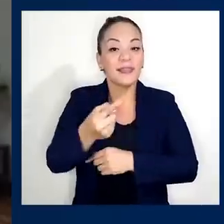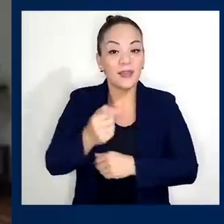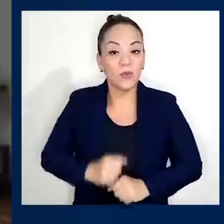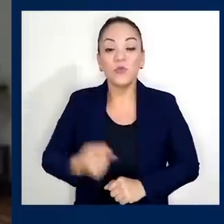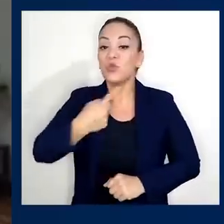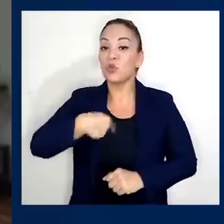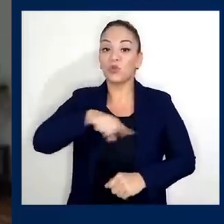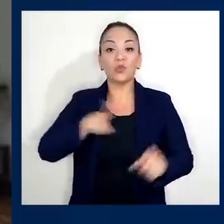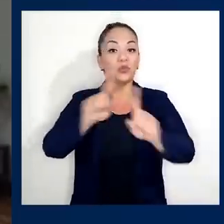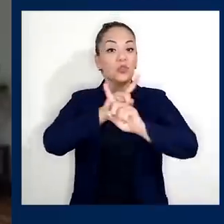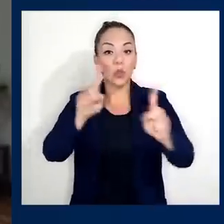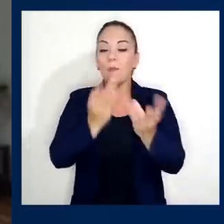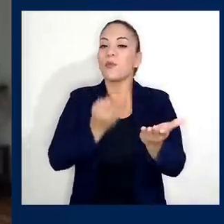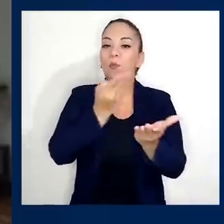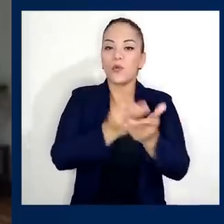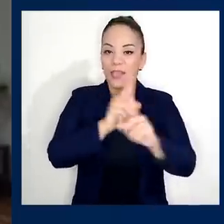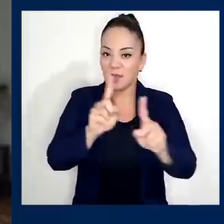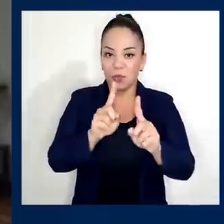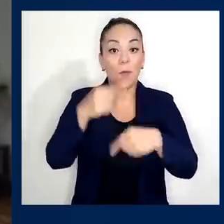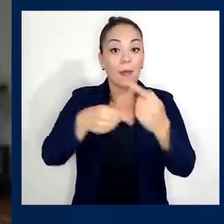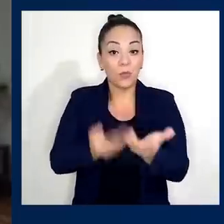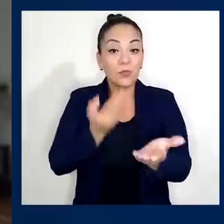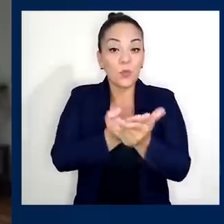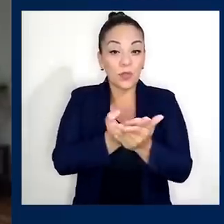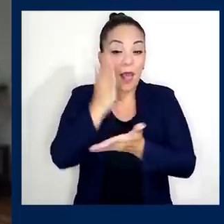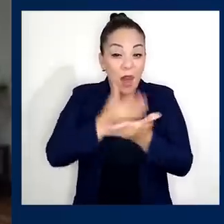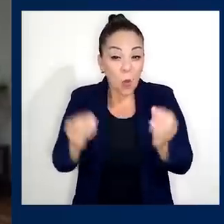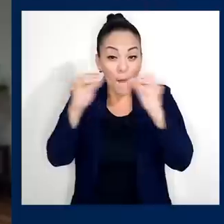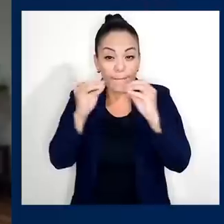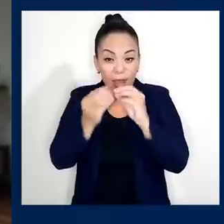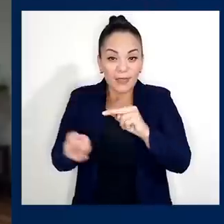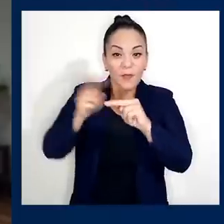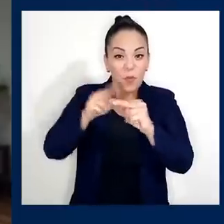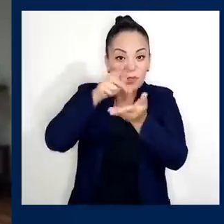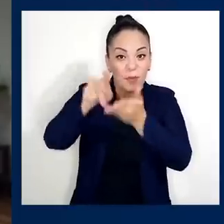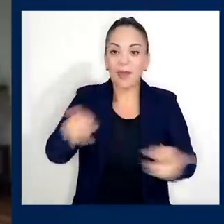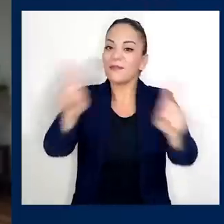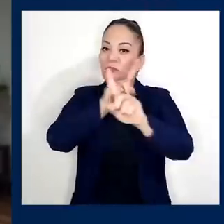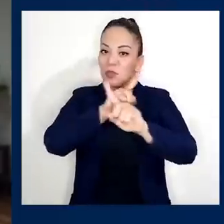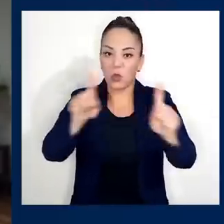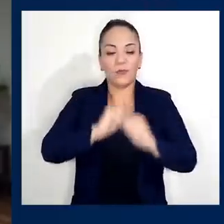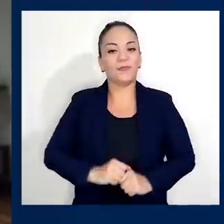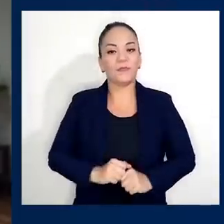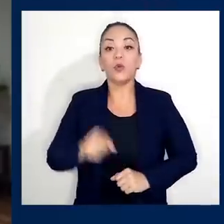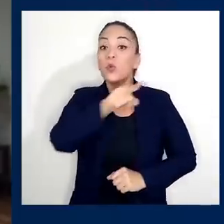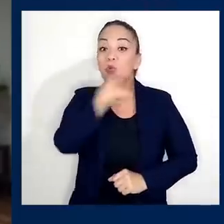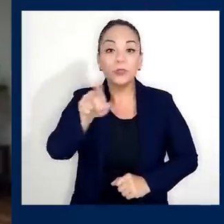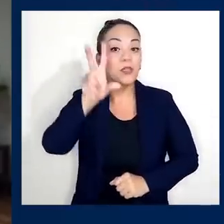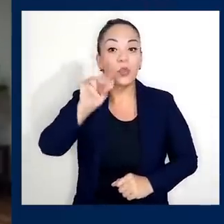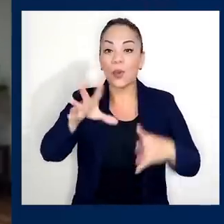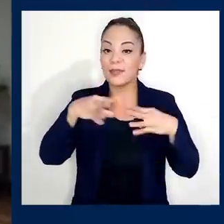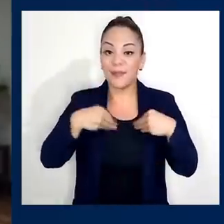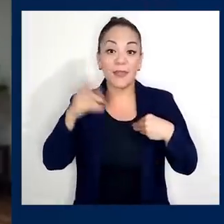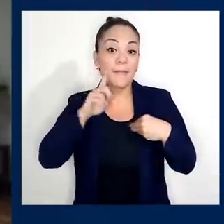estamos proponiendo ni vamos a proponer más impuestos. No se deje engañar